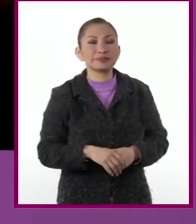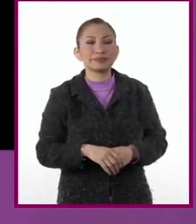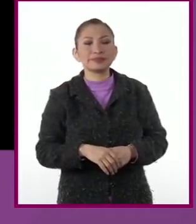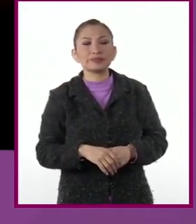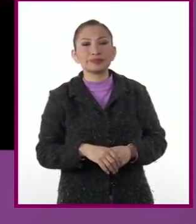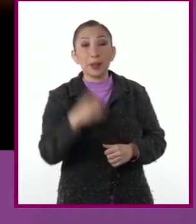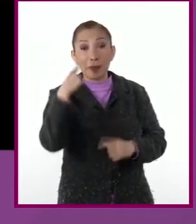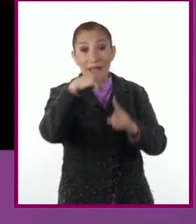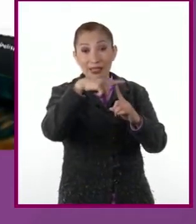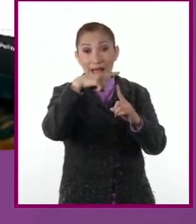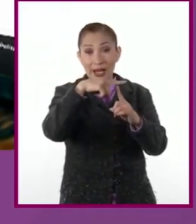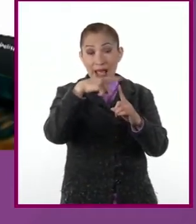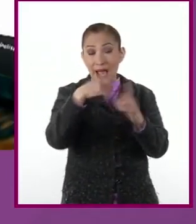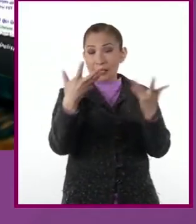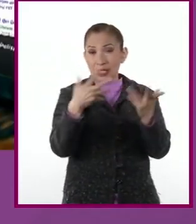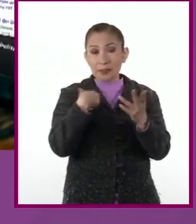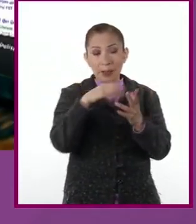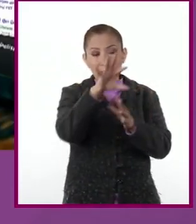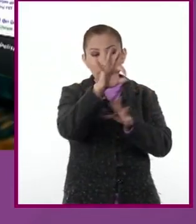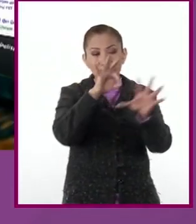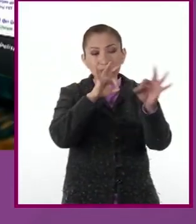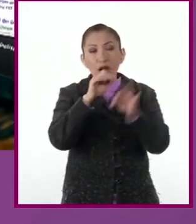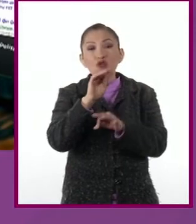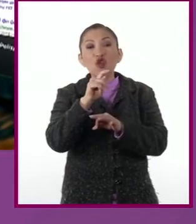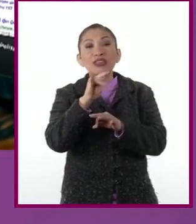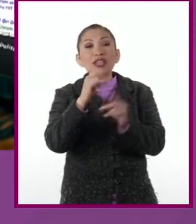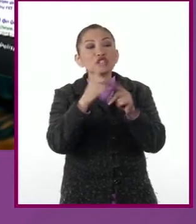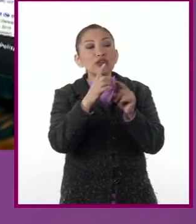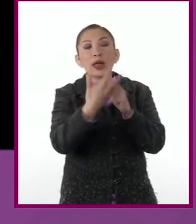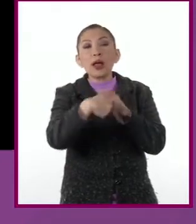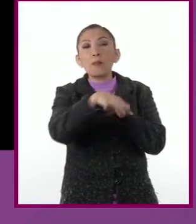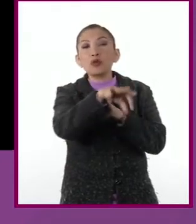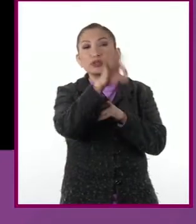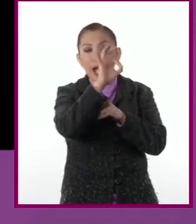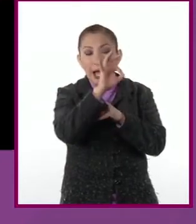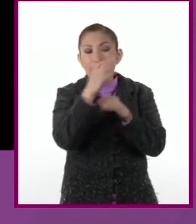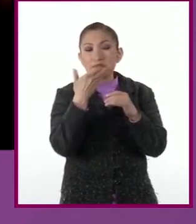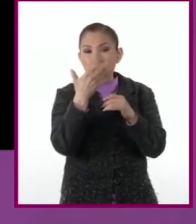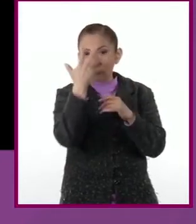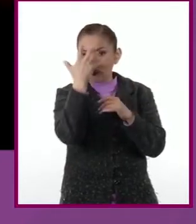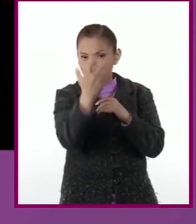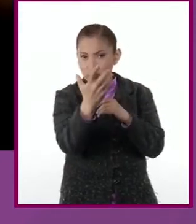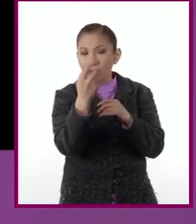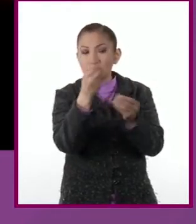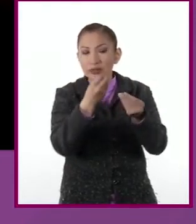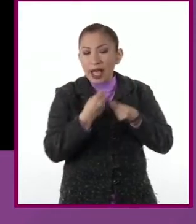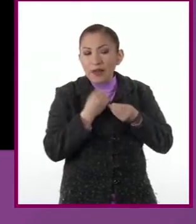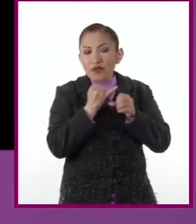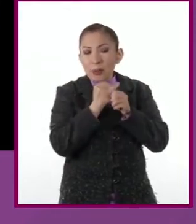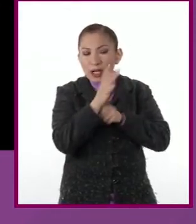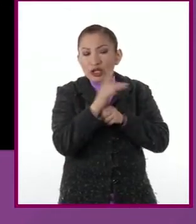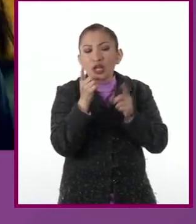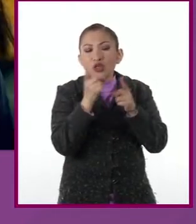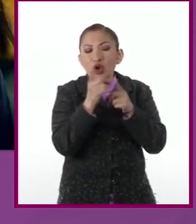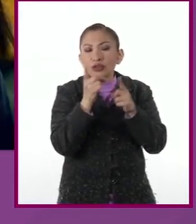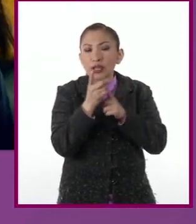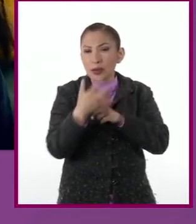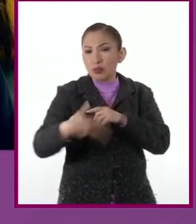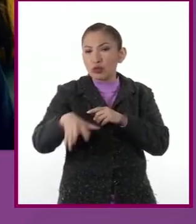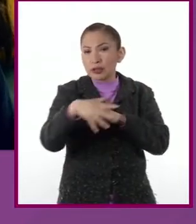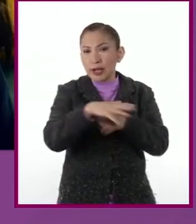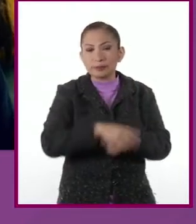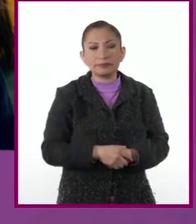Para la tarea, vamos a seleccionar las fuentes de información confiables para que nos den los datos y las referencias que buscamos.